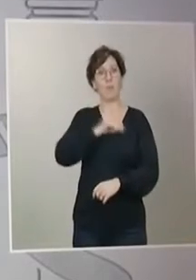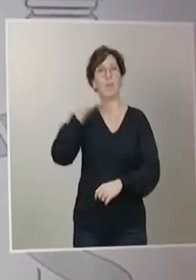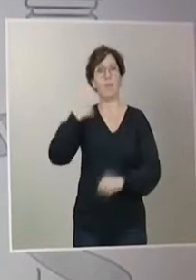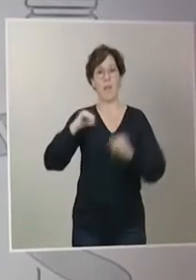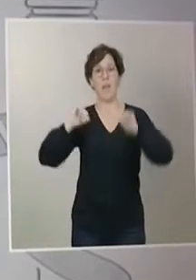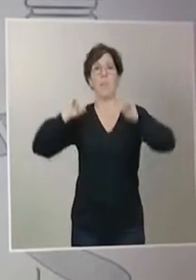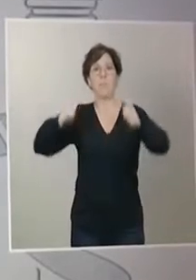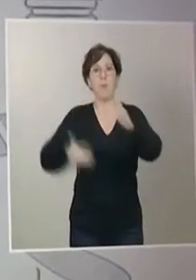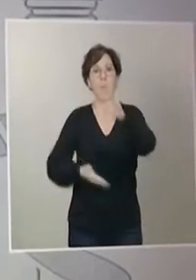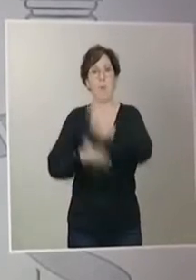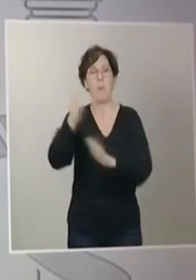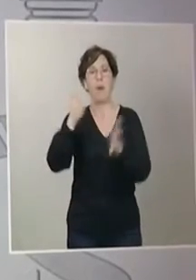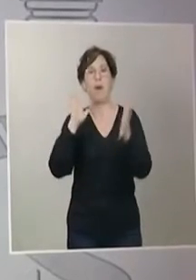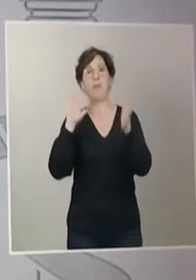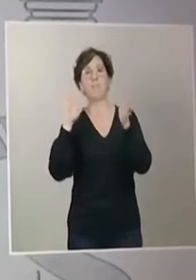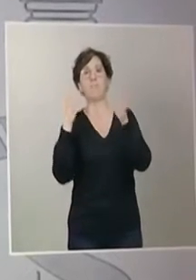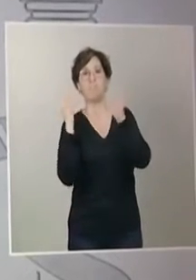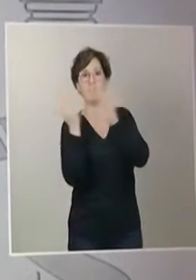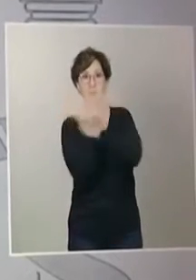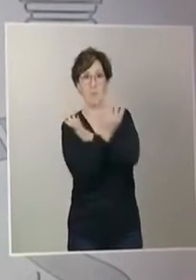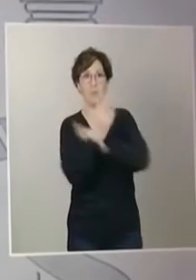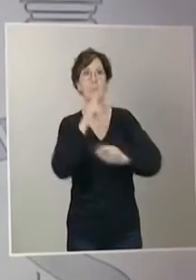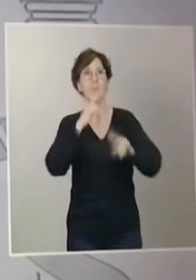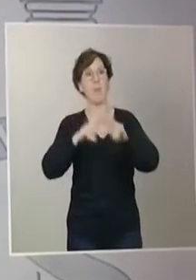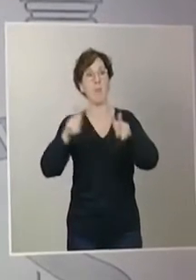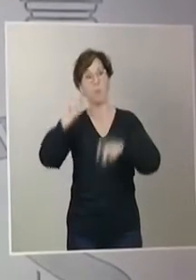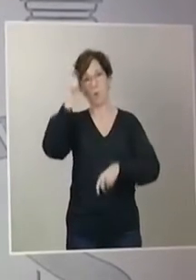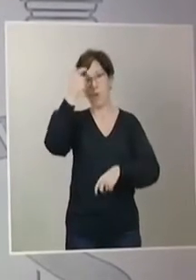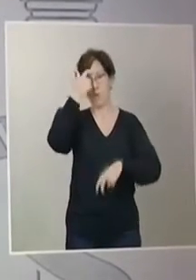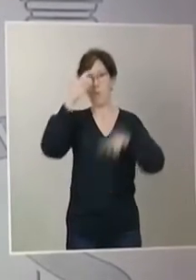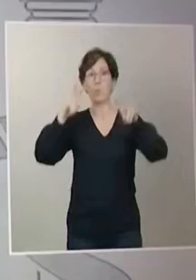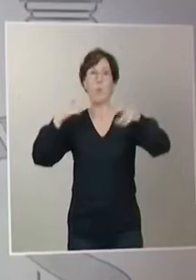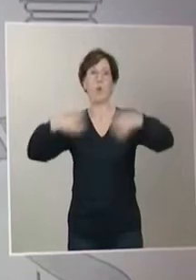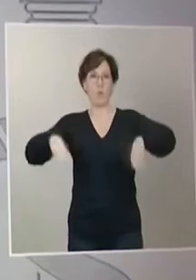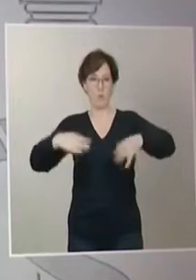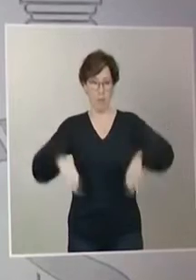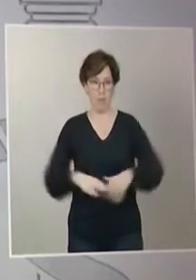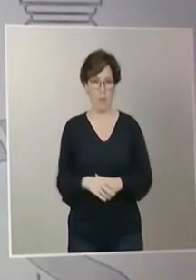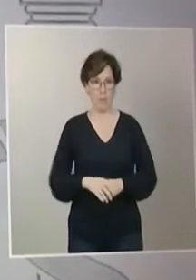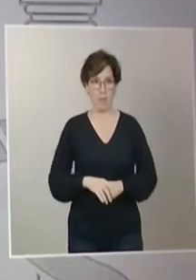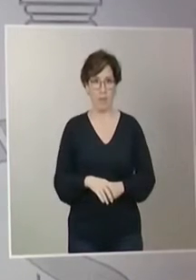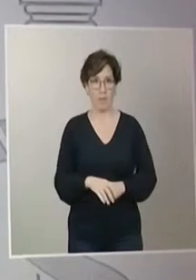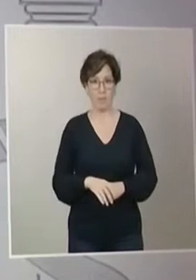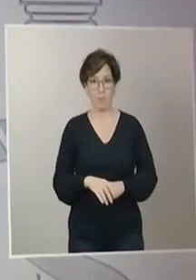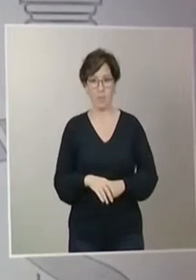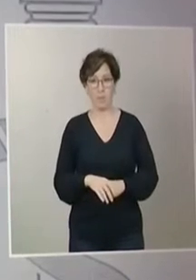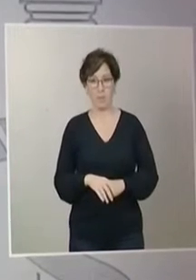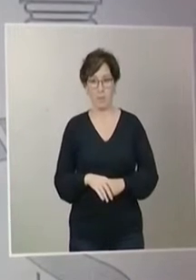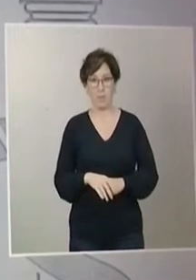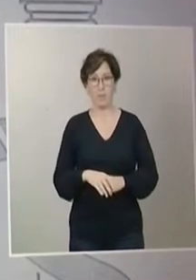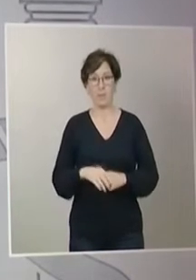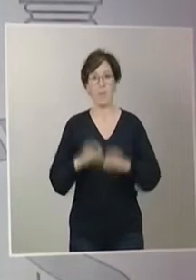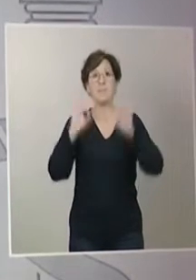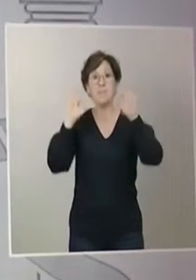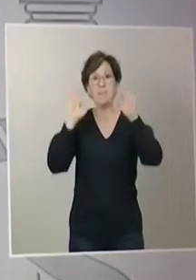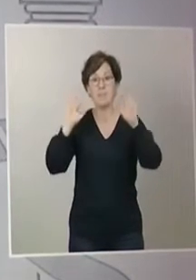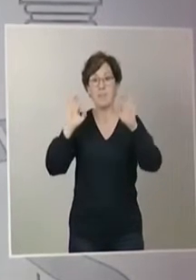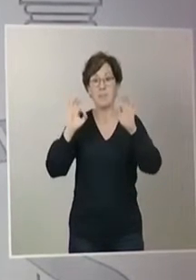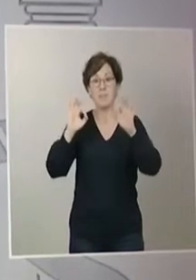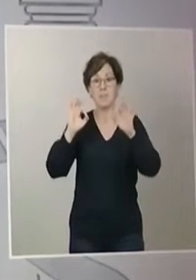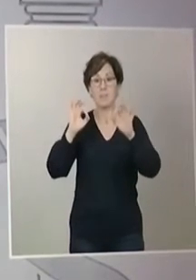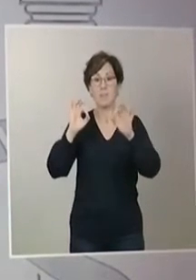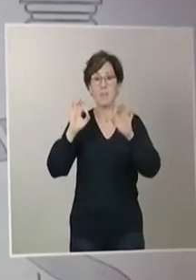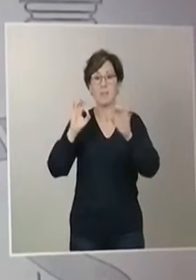Así lo anuncio, estoy firmando la renovación,